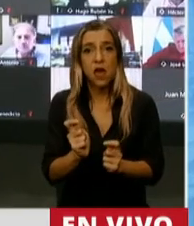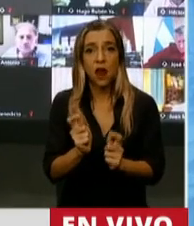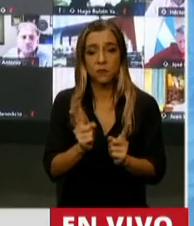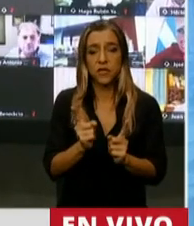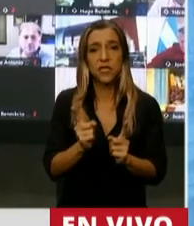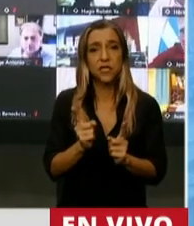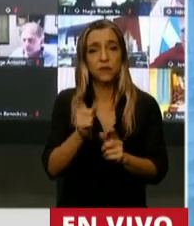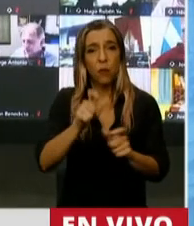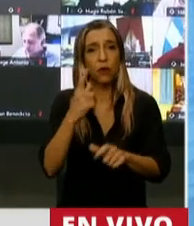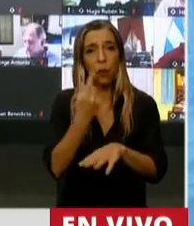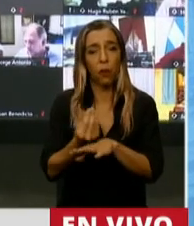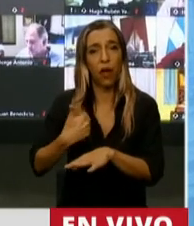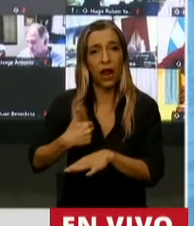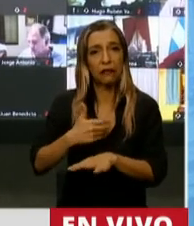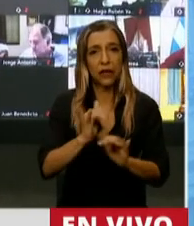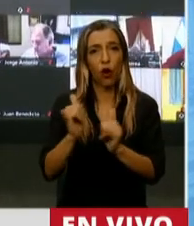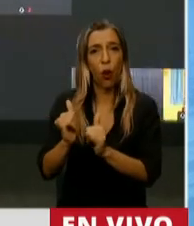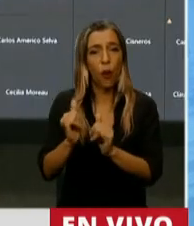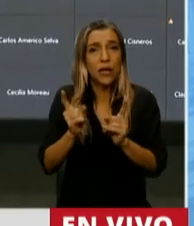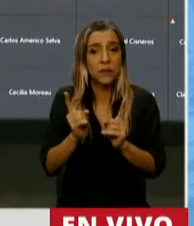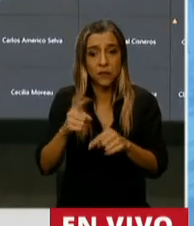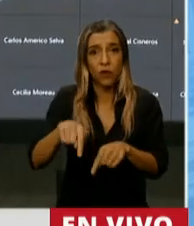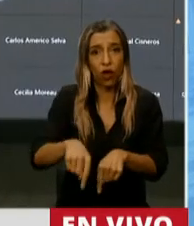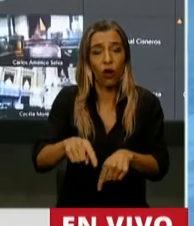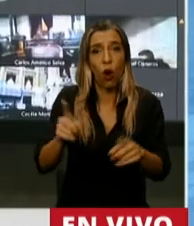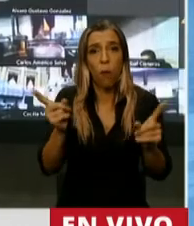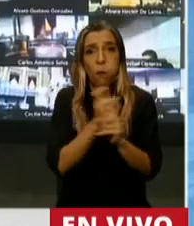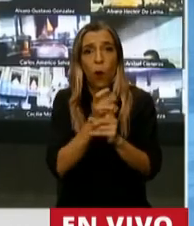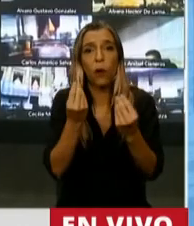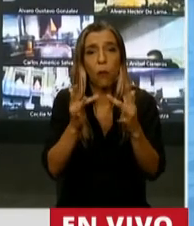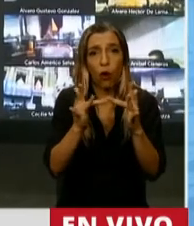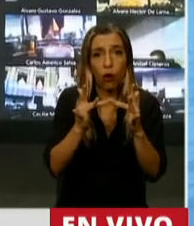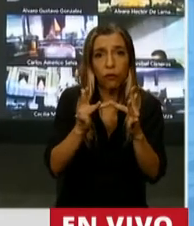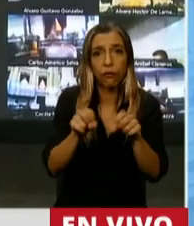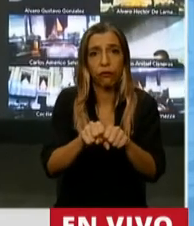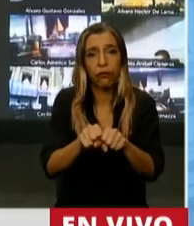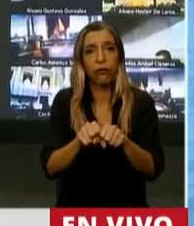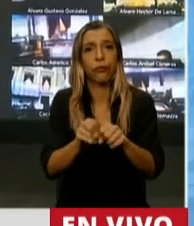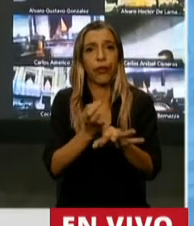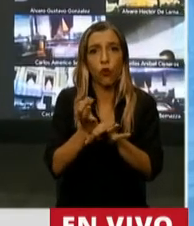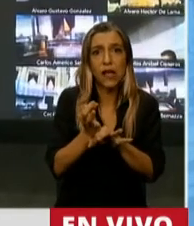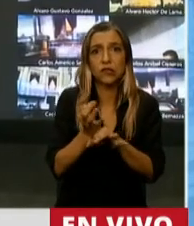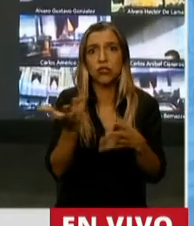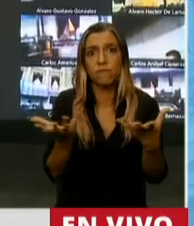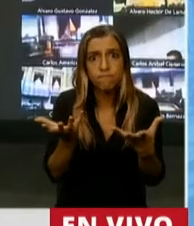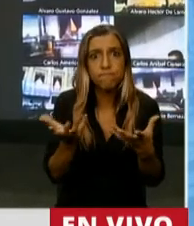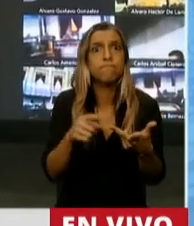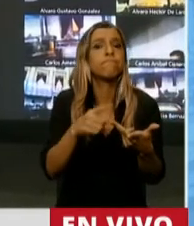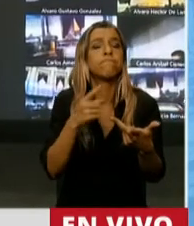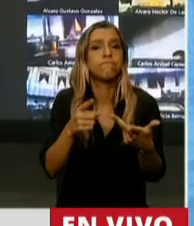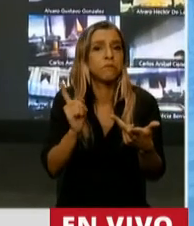pibas que tienen problemas hoy con la educación, con la colección. Están los argentinos y las